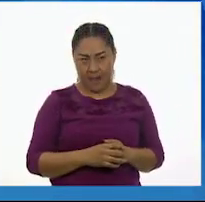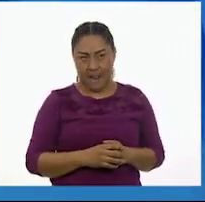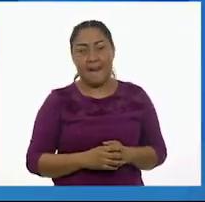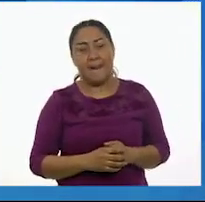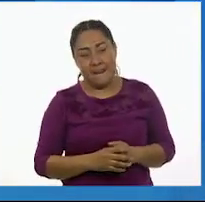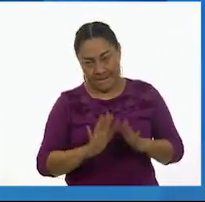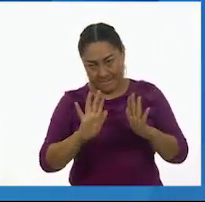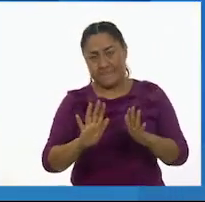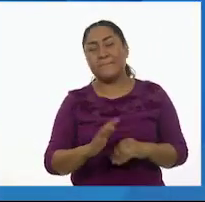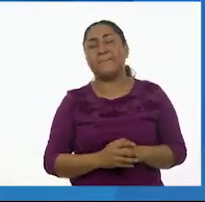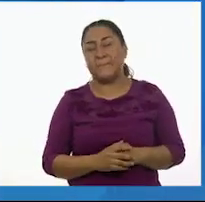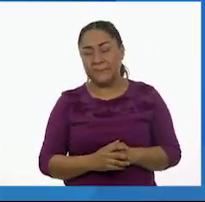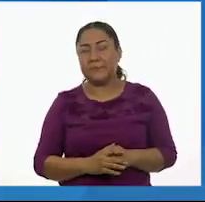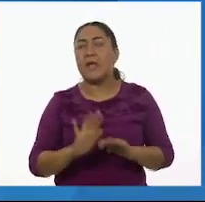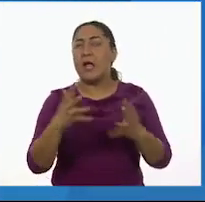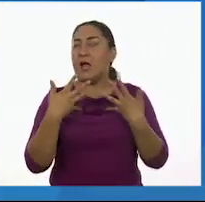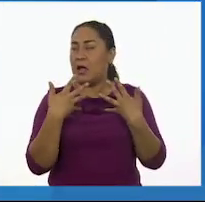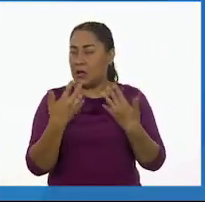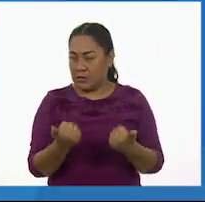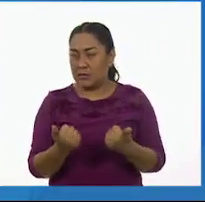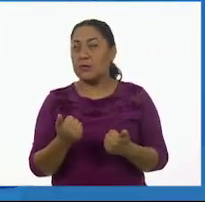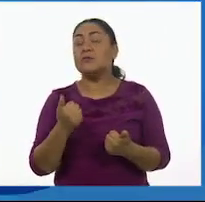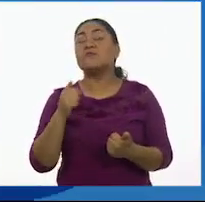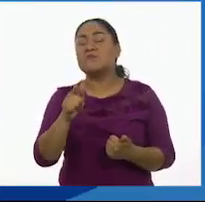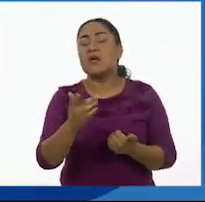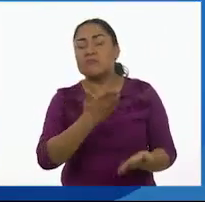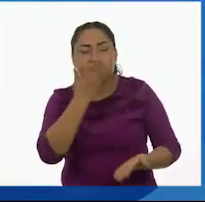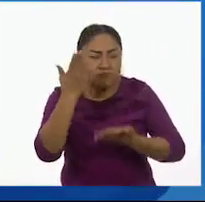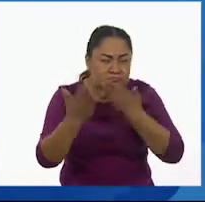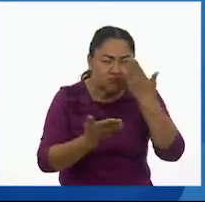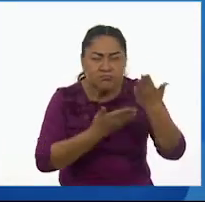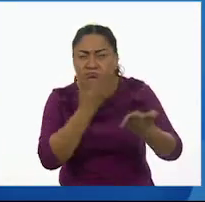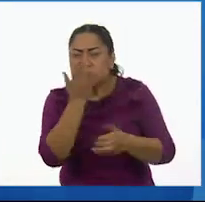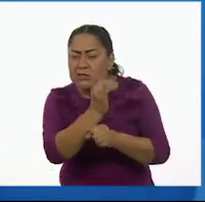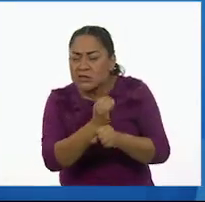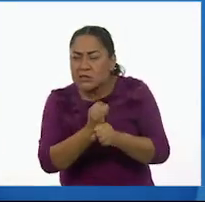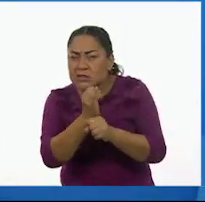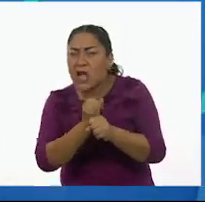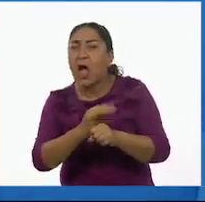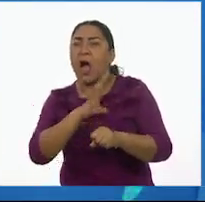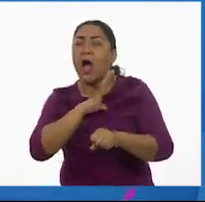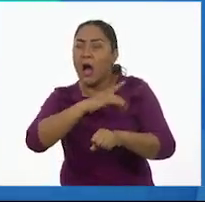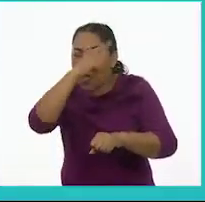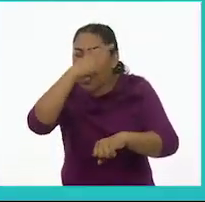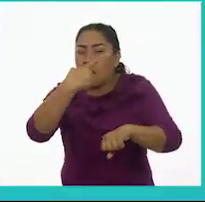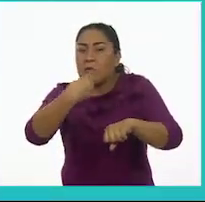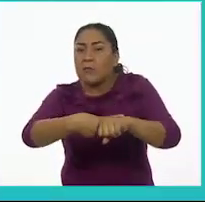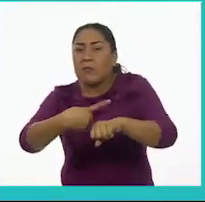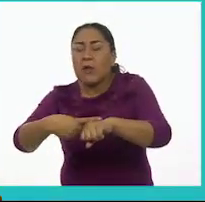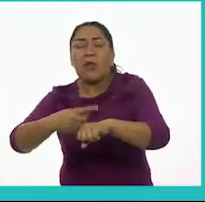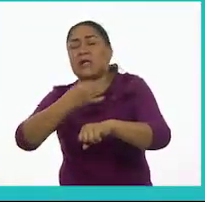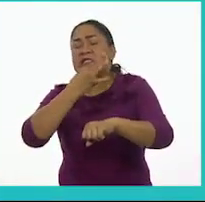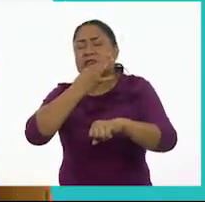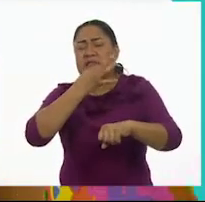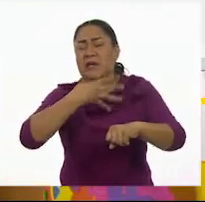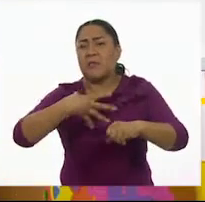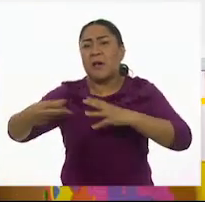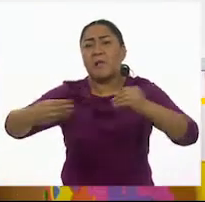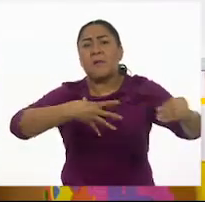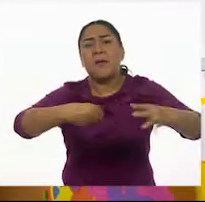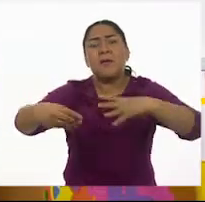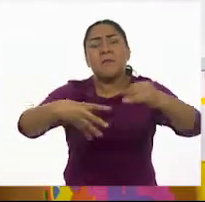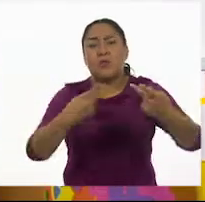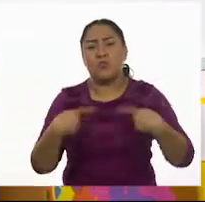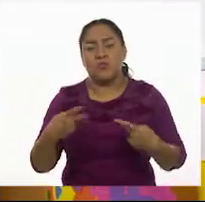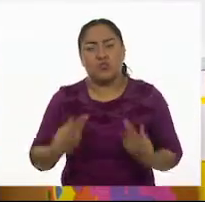otro significado, será el estudio de aquellas enfermedades que se expanden de forma rápida a muchas personas.